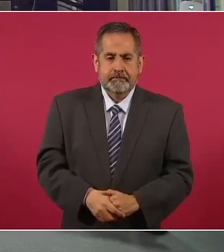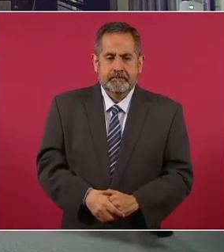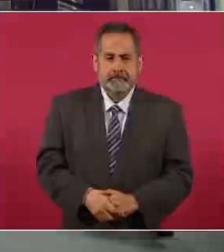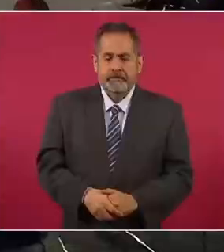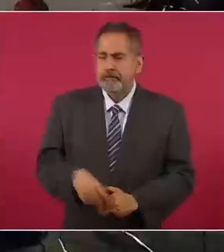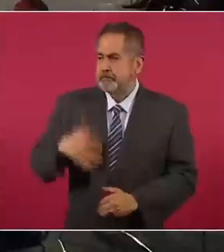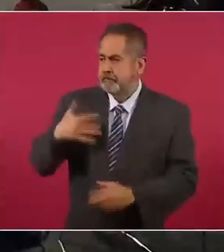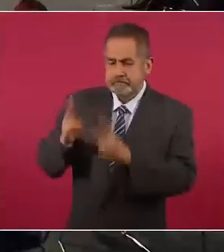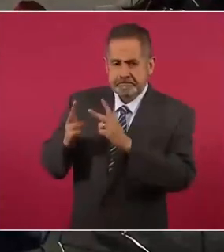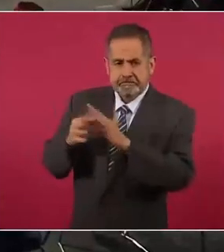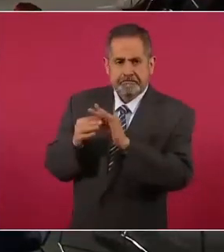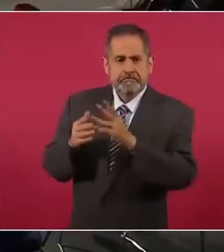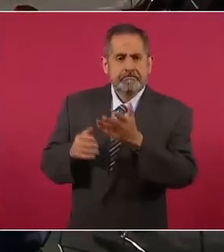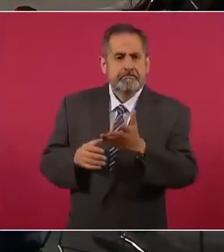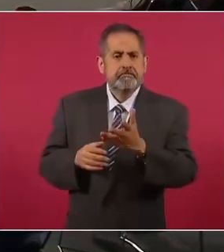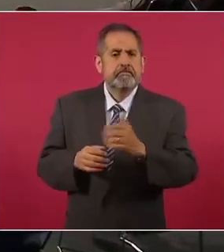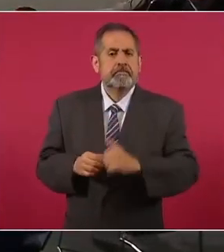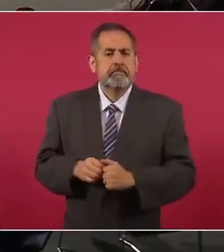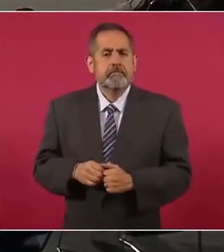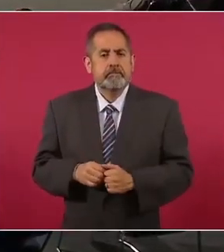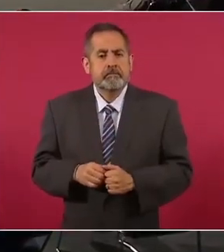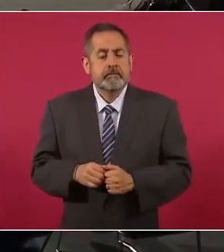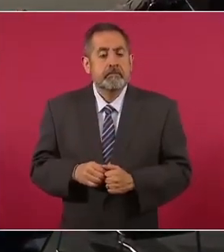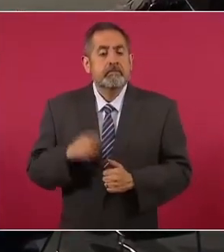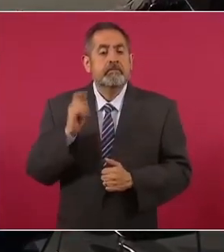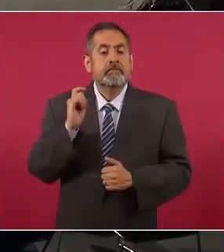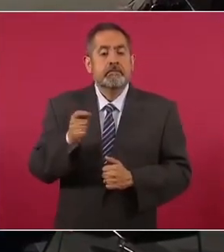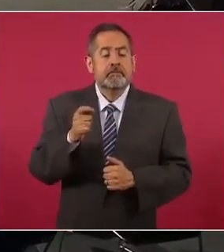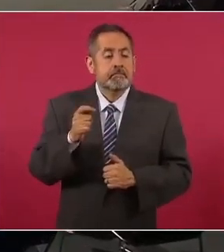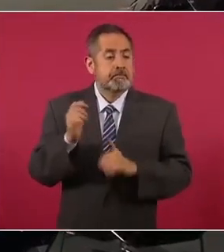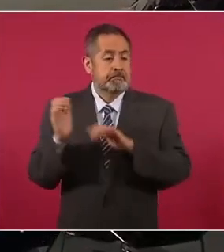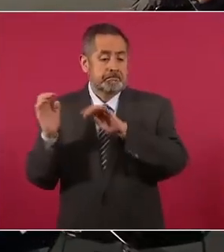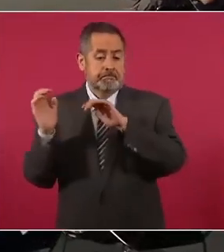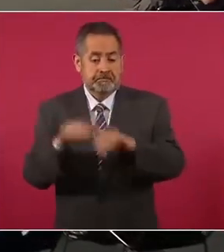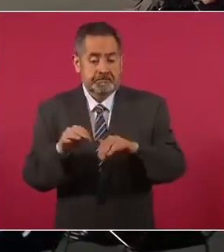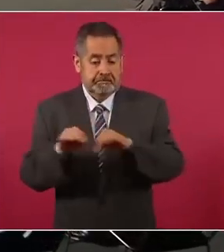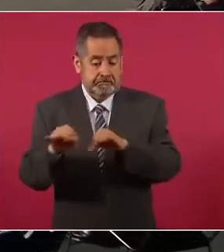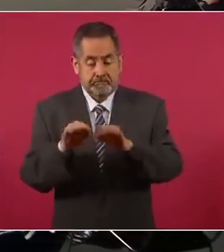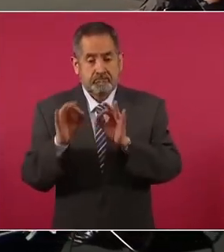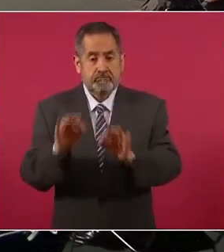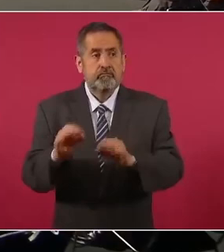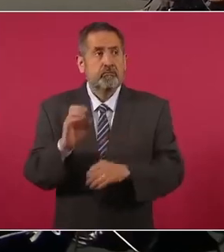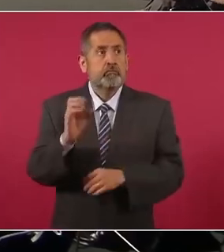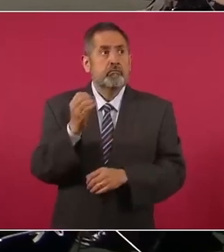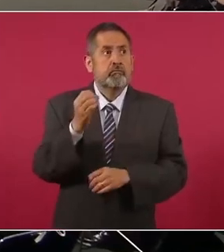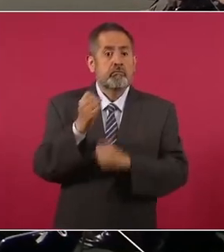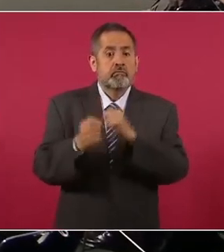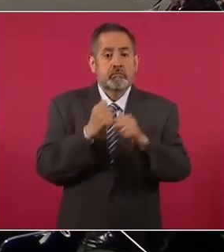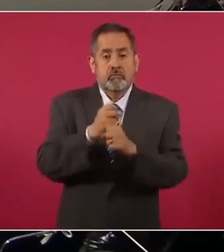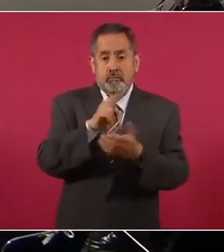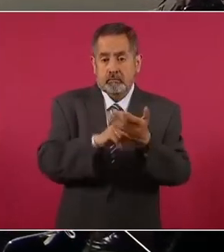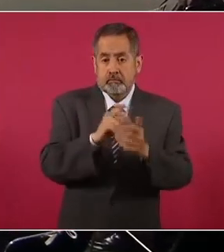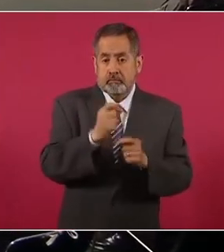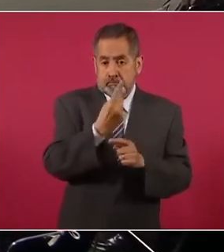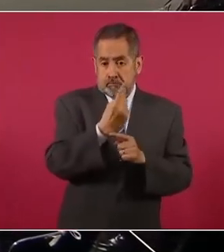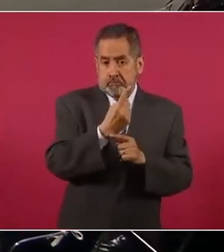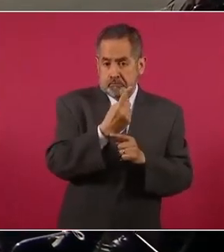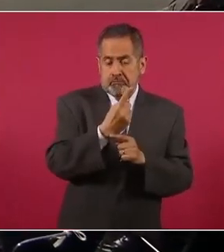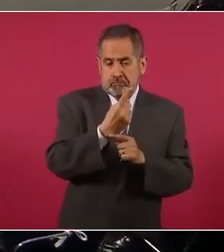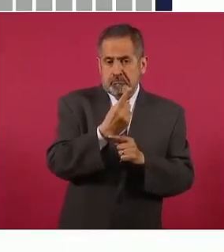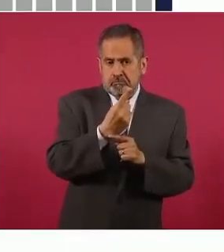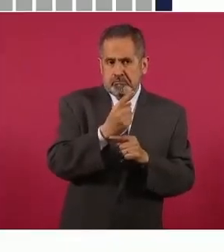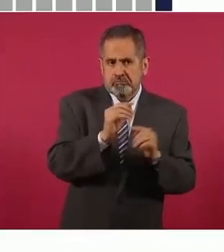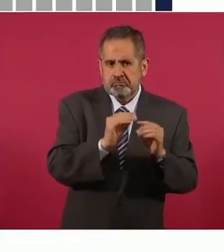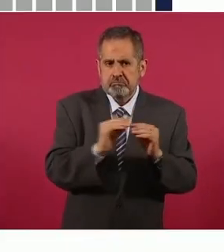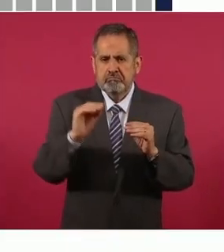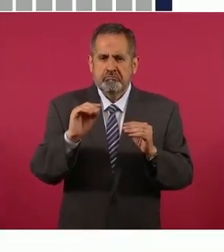comentábamos que la creación del empleo formal que en octubre del 2021 había recuperado los 20